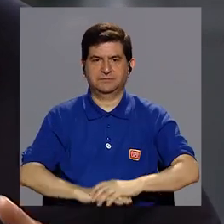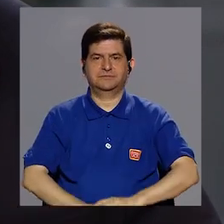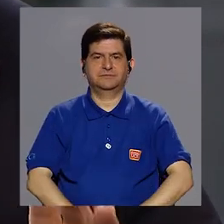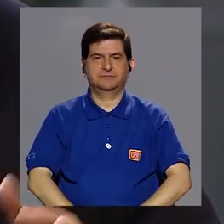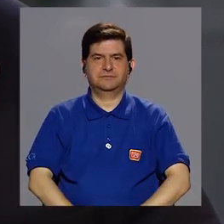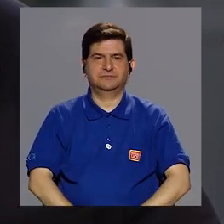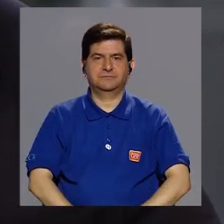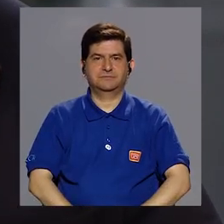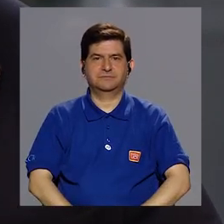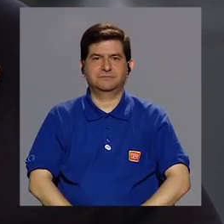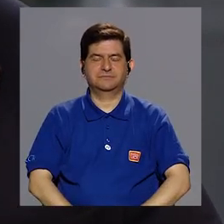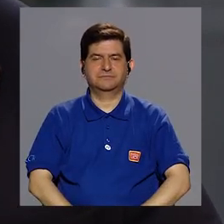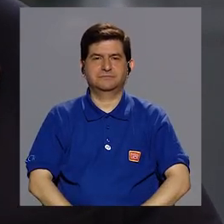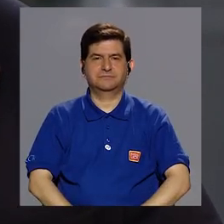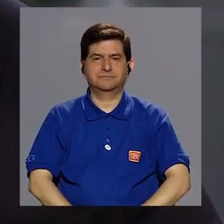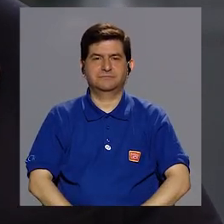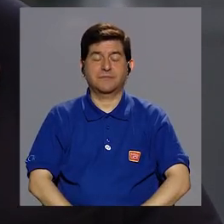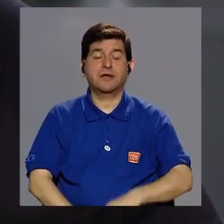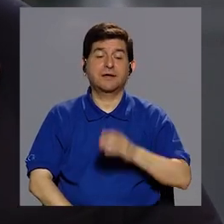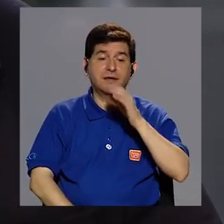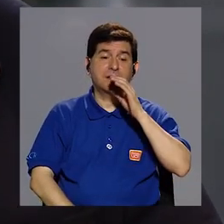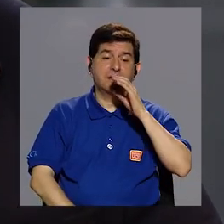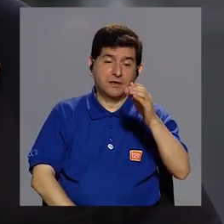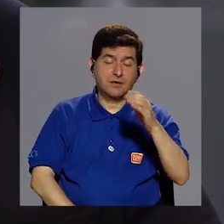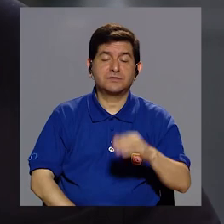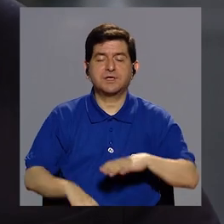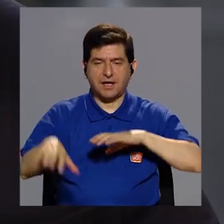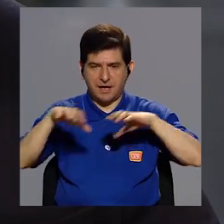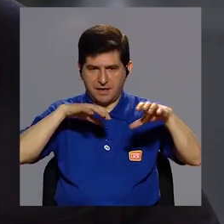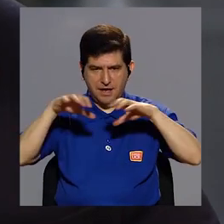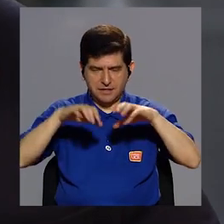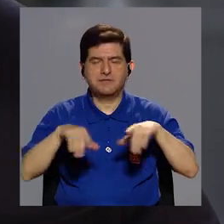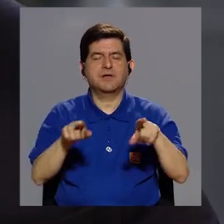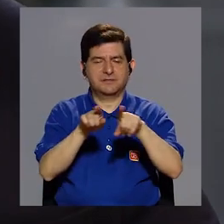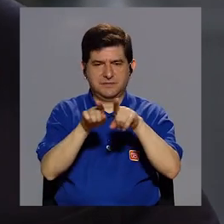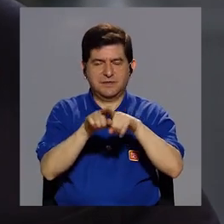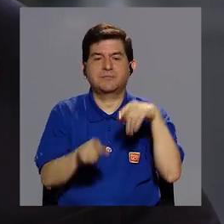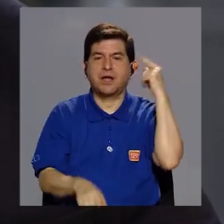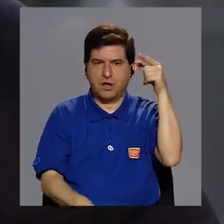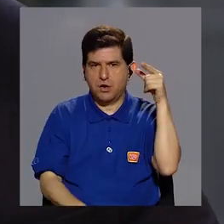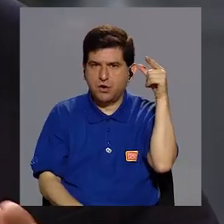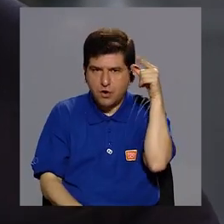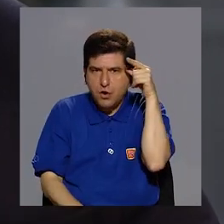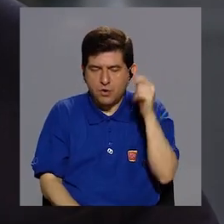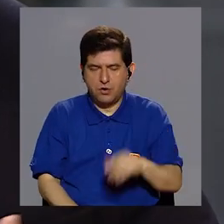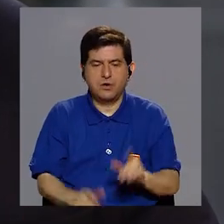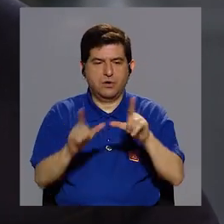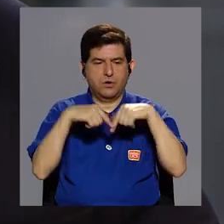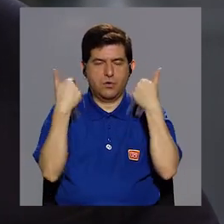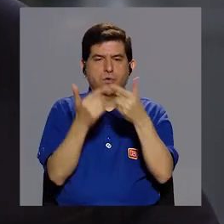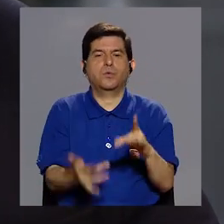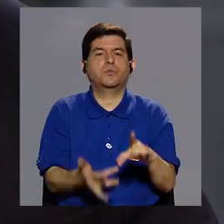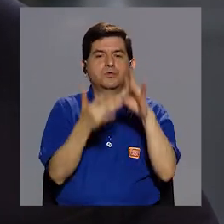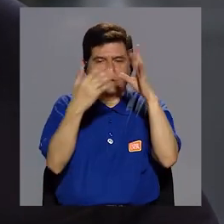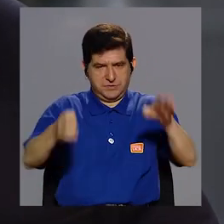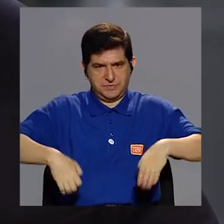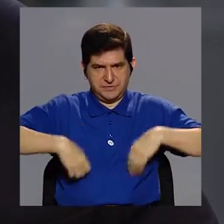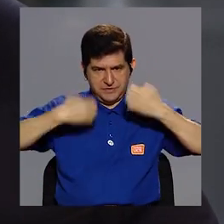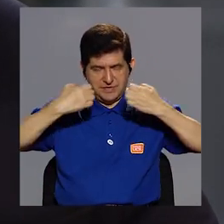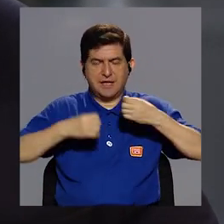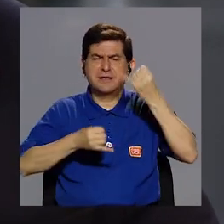y también recomendando ciertas actividades. Por supuesto que también hay grupos